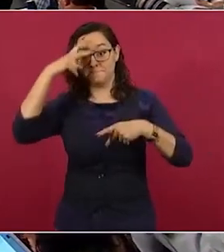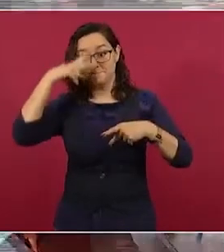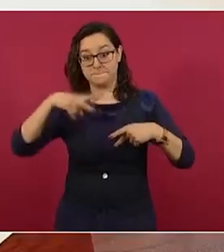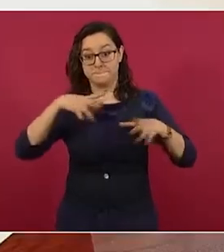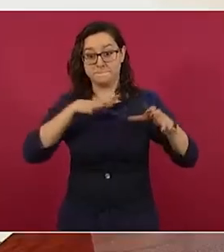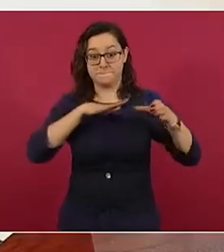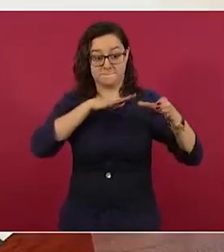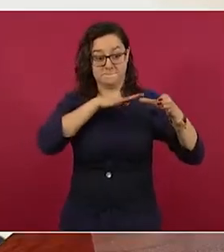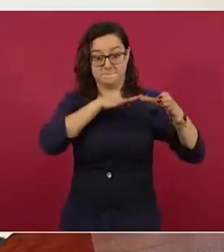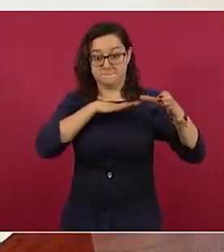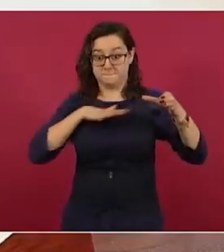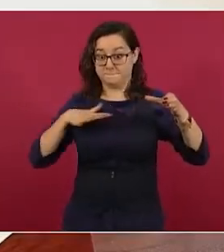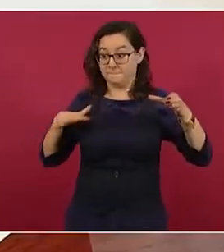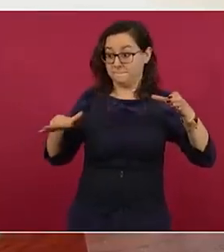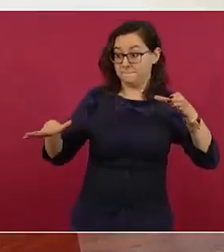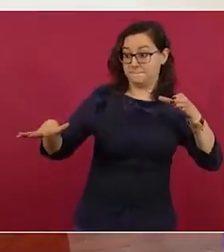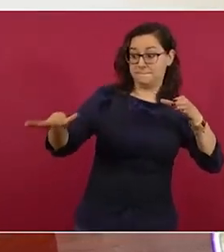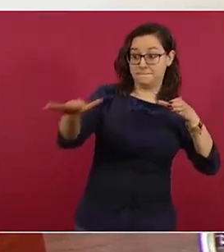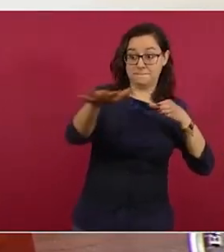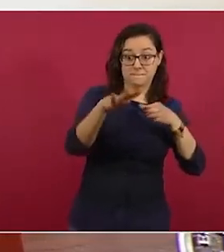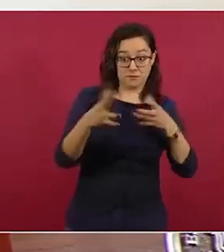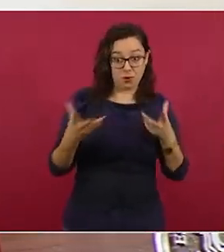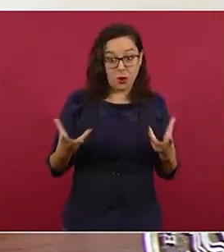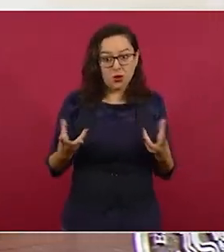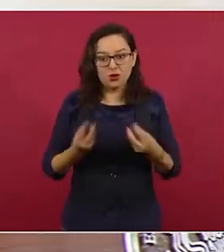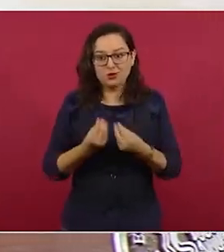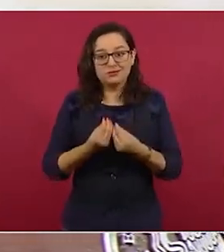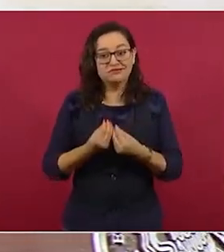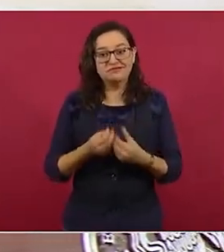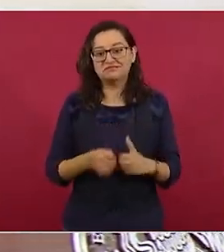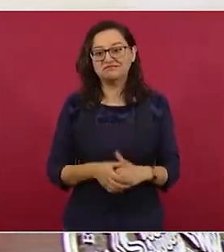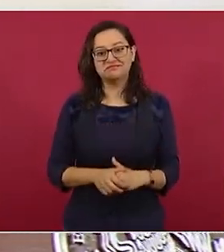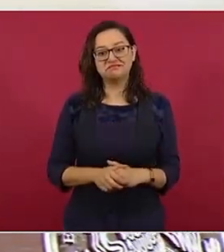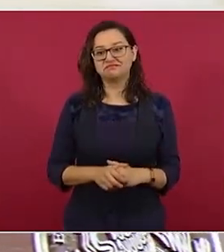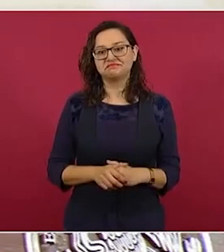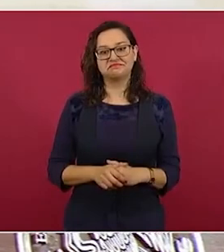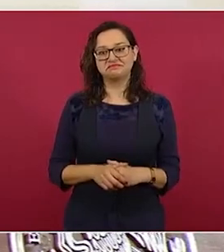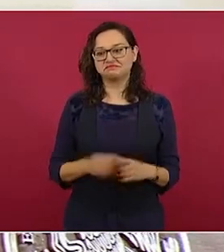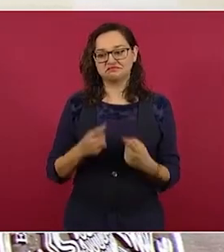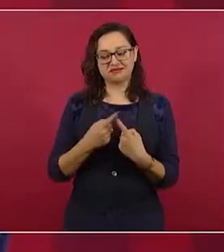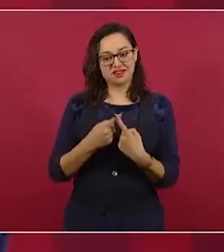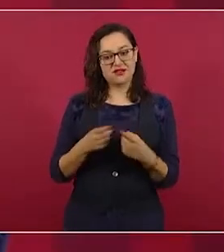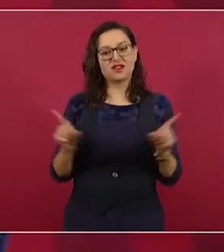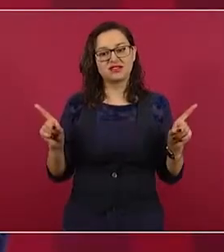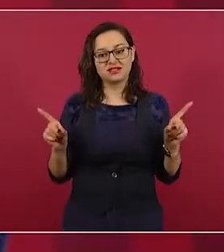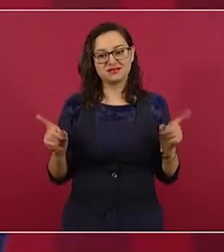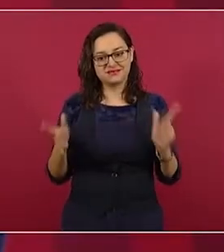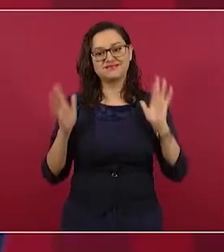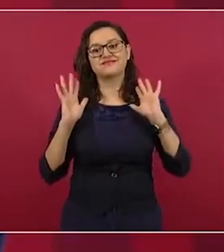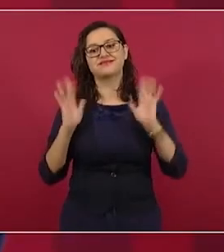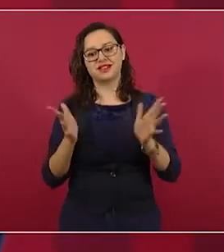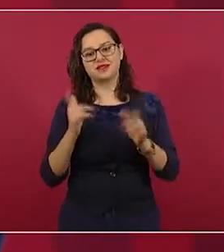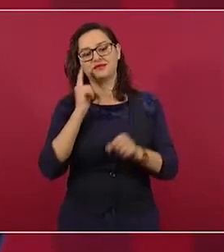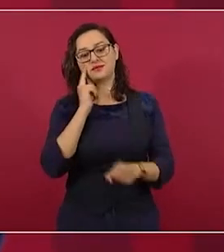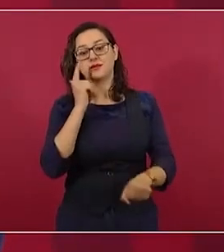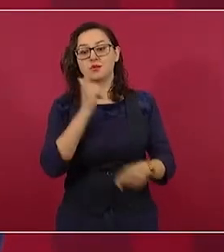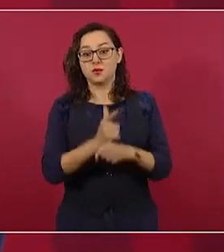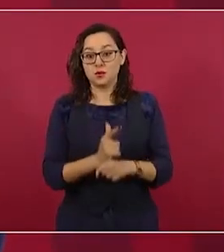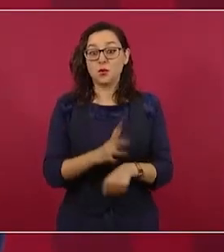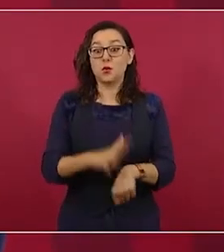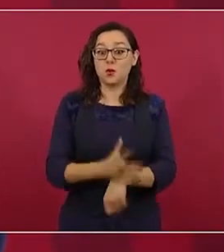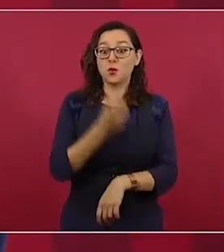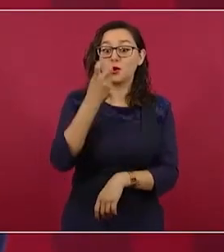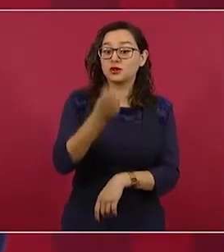Por eso es importante, necesaria la democracia participativa,